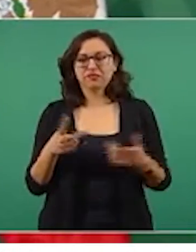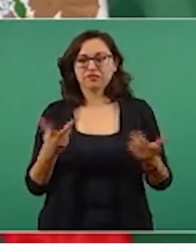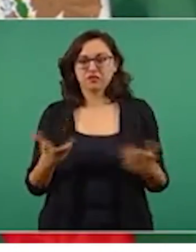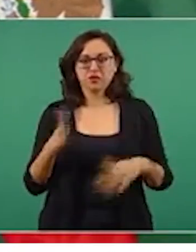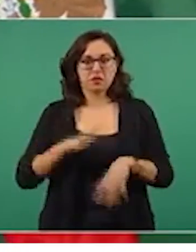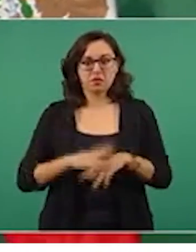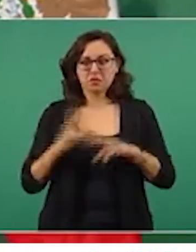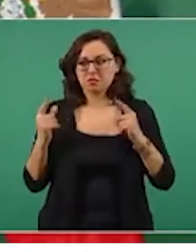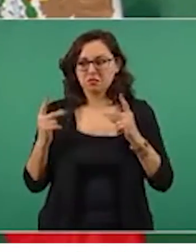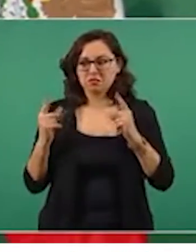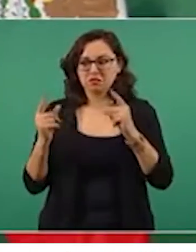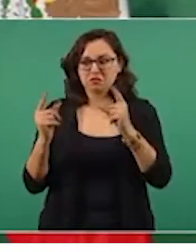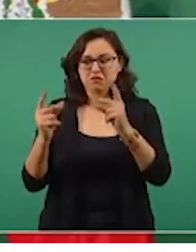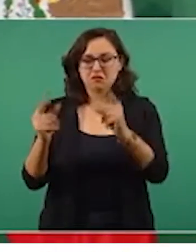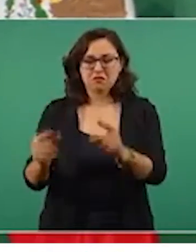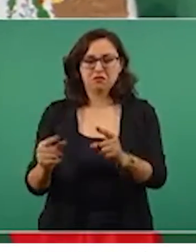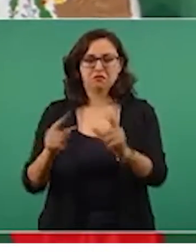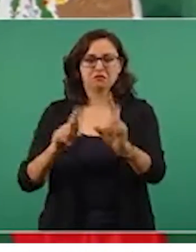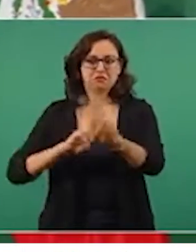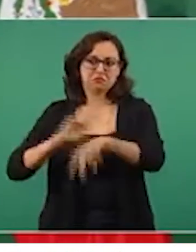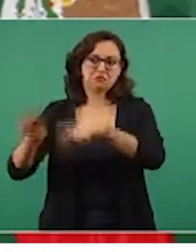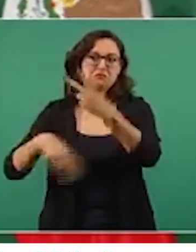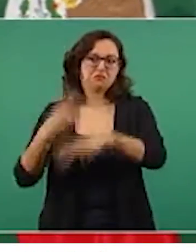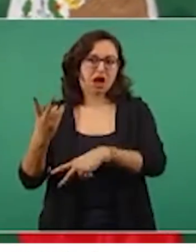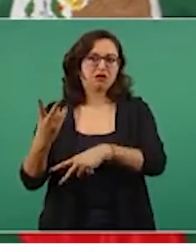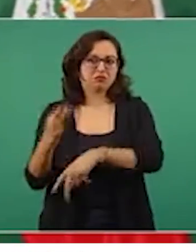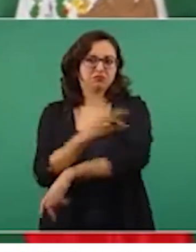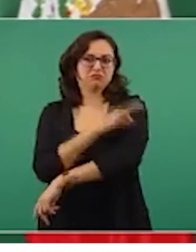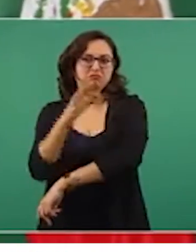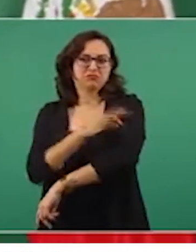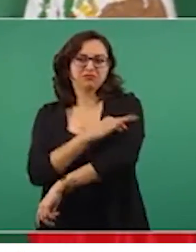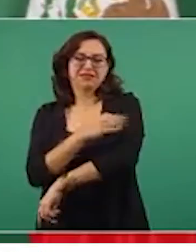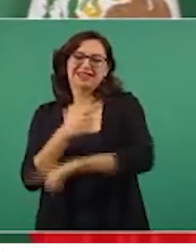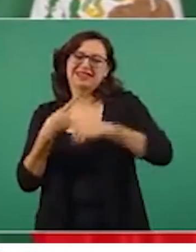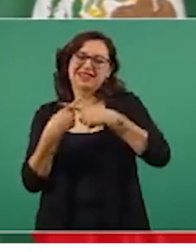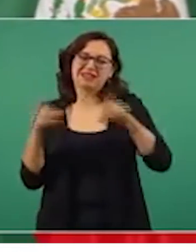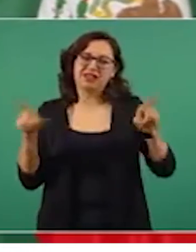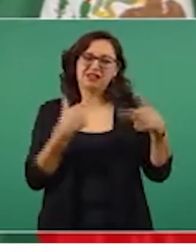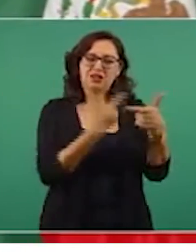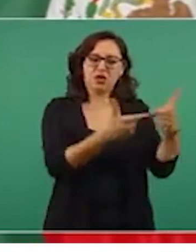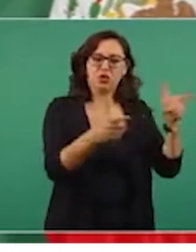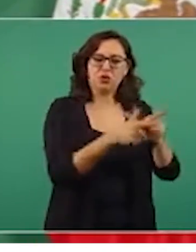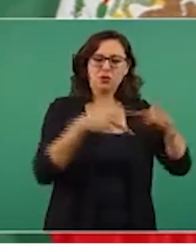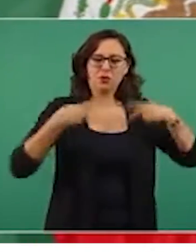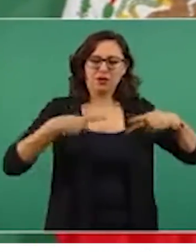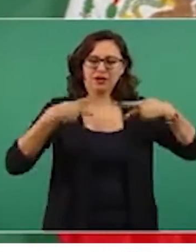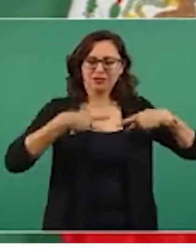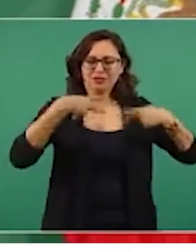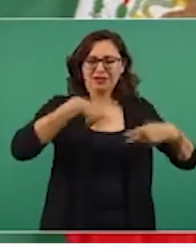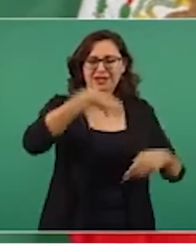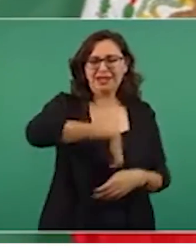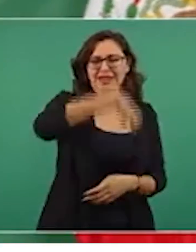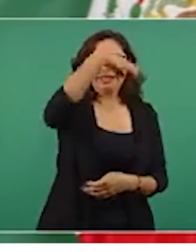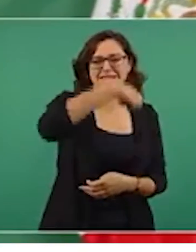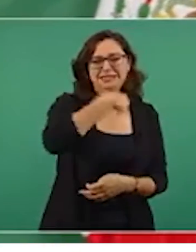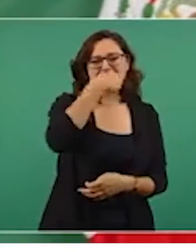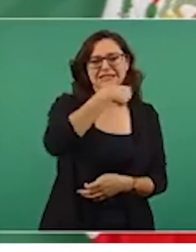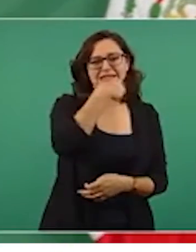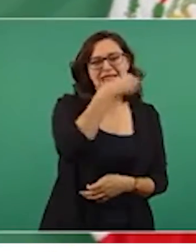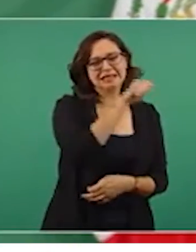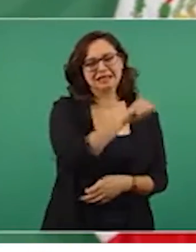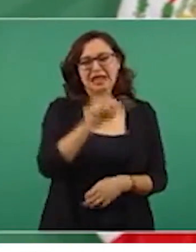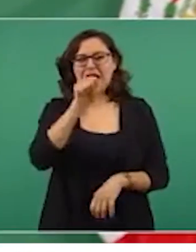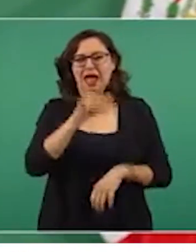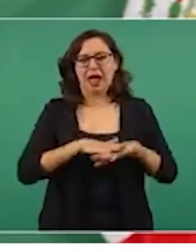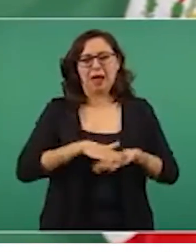de gente mayor que les costaba